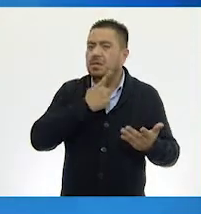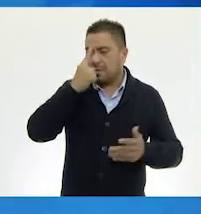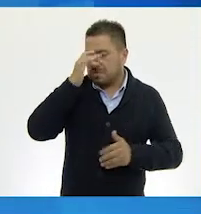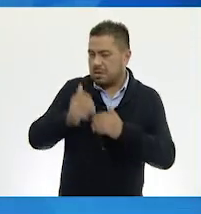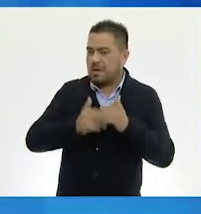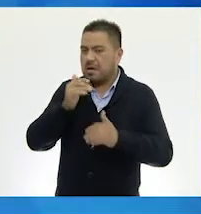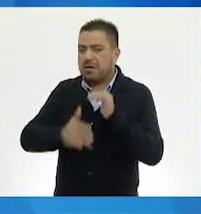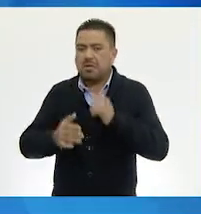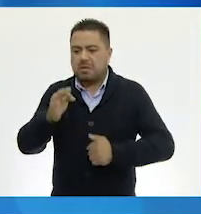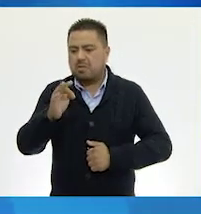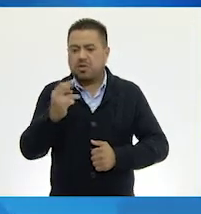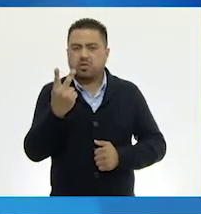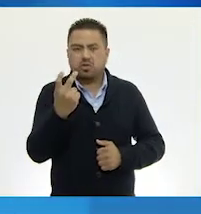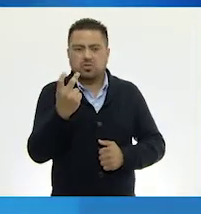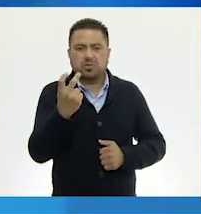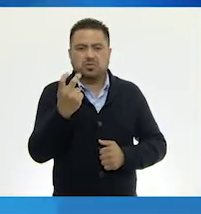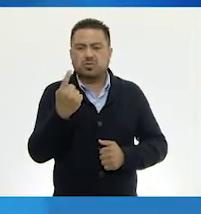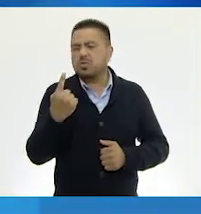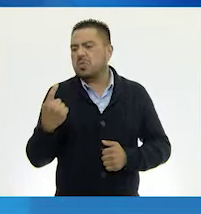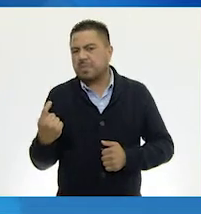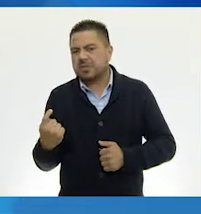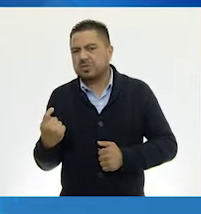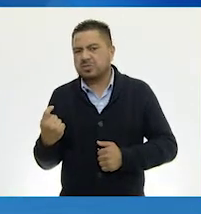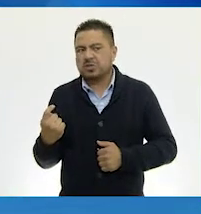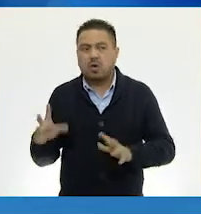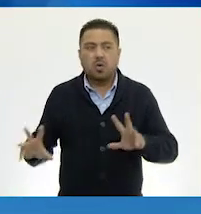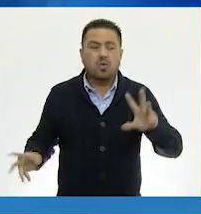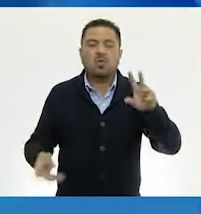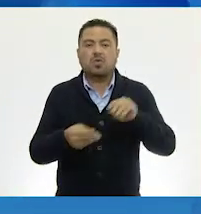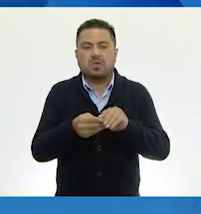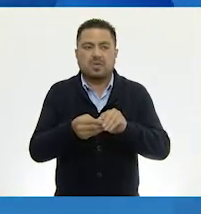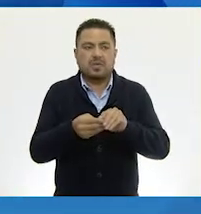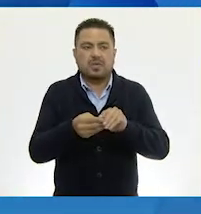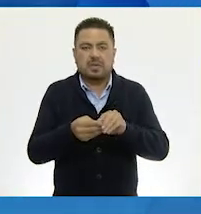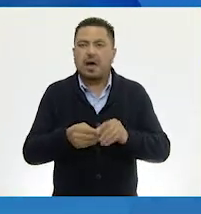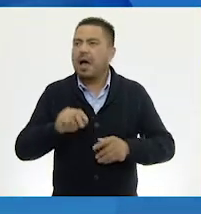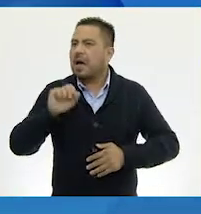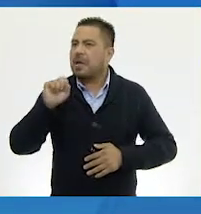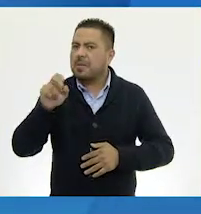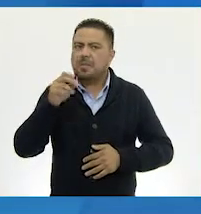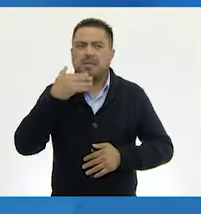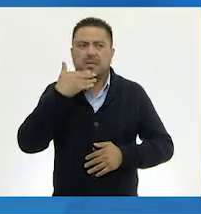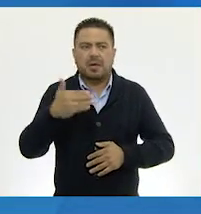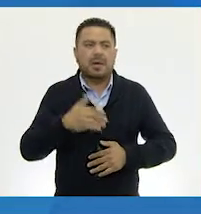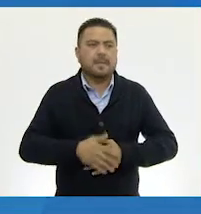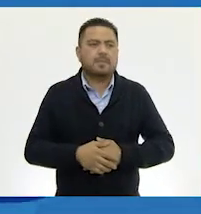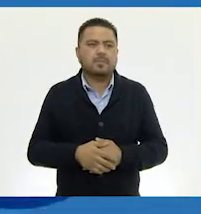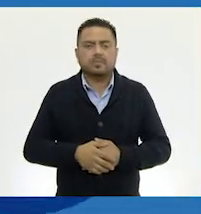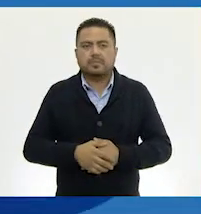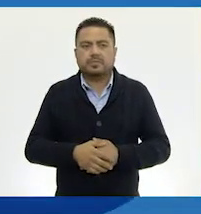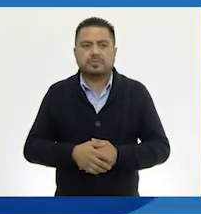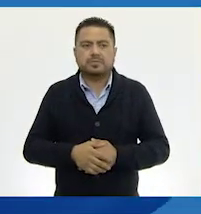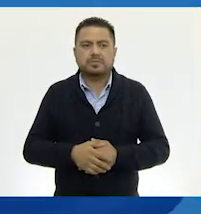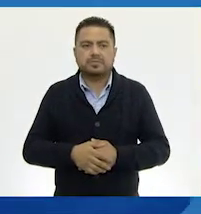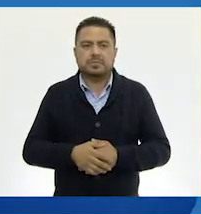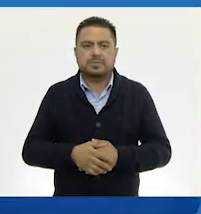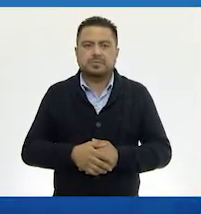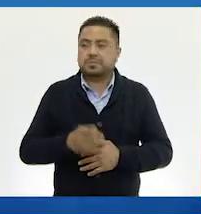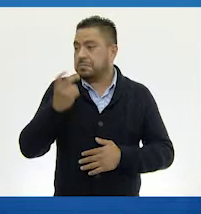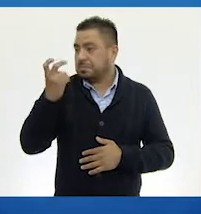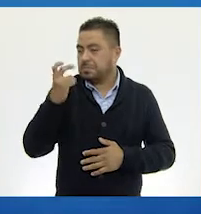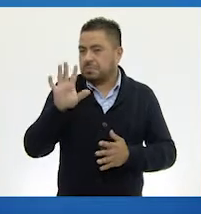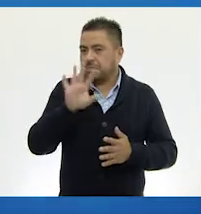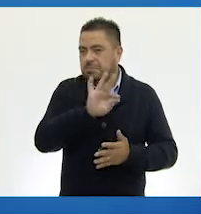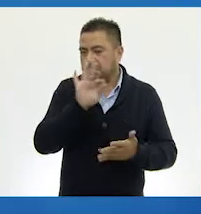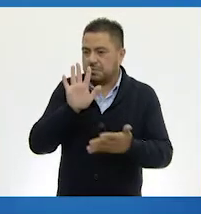finalizar, la moneda de 2 pesos y una de 1 peso. Y una de 1 peso. Entonces, aquí está la moneda de 1 peso, de 2